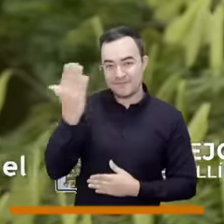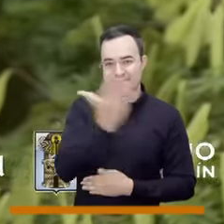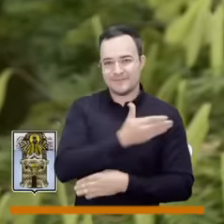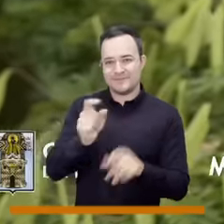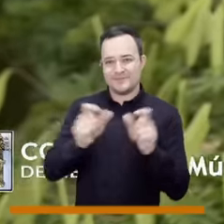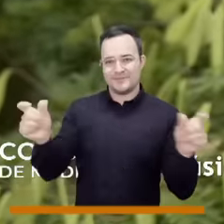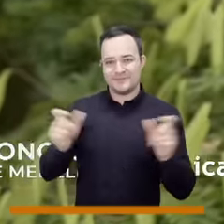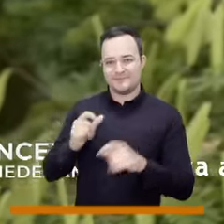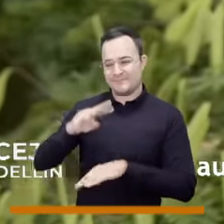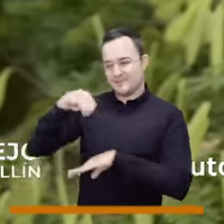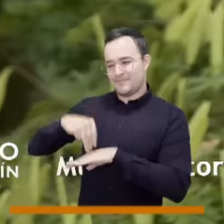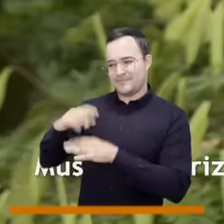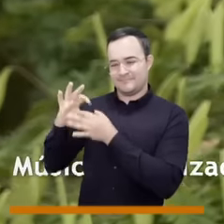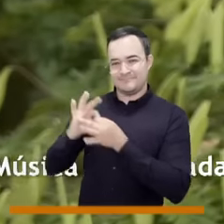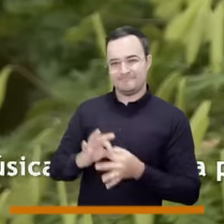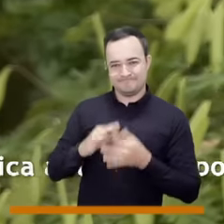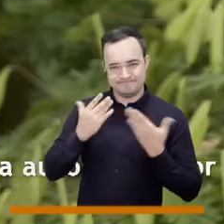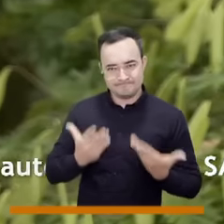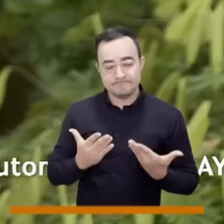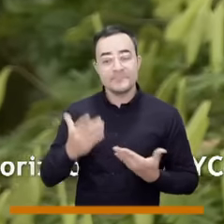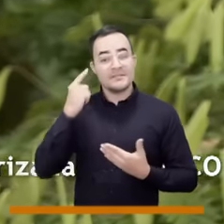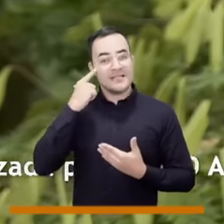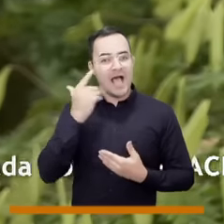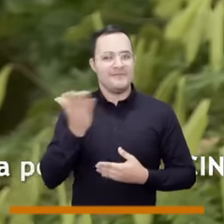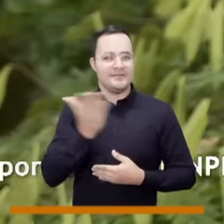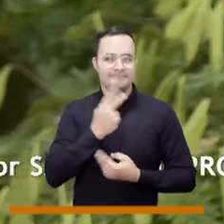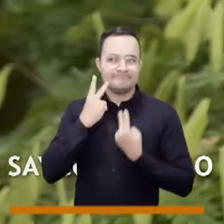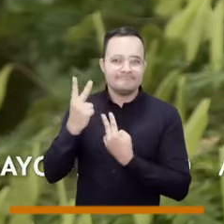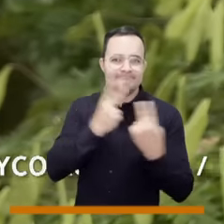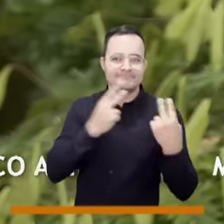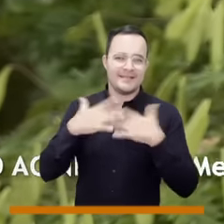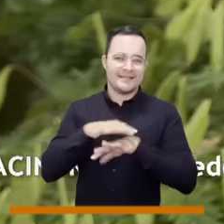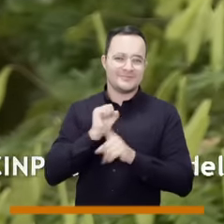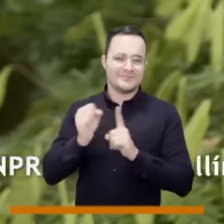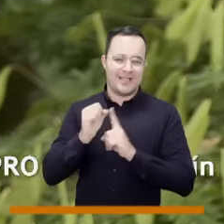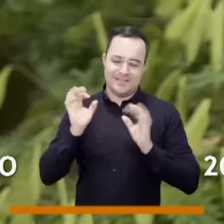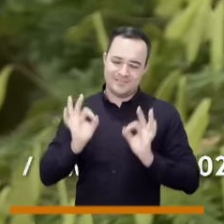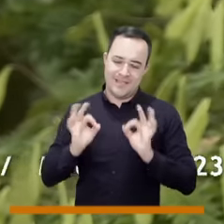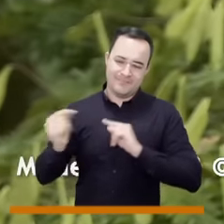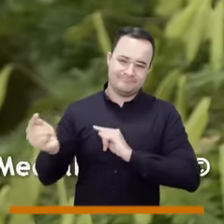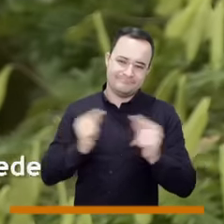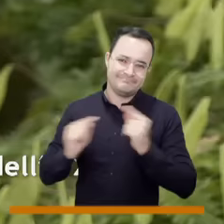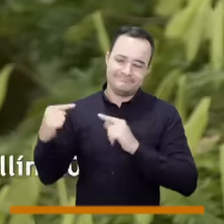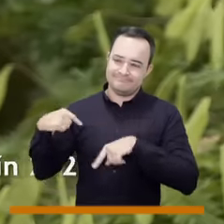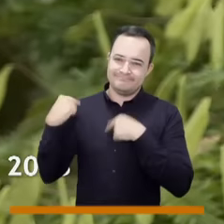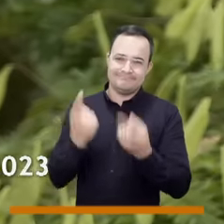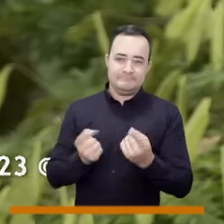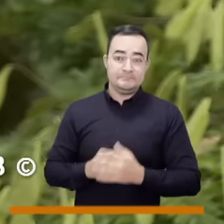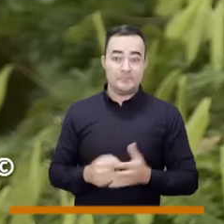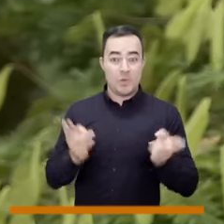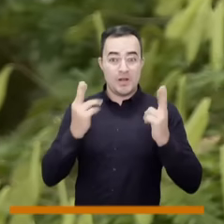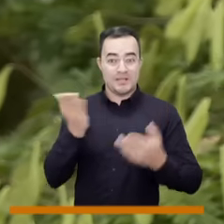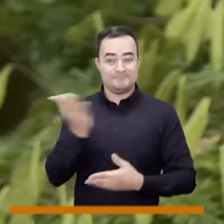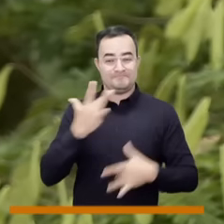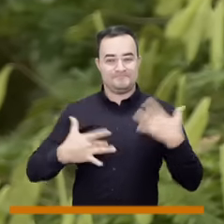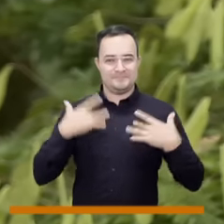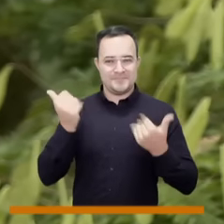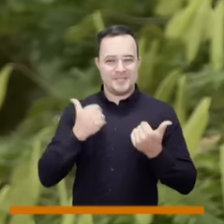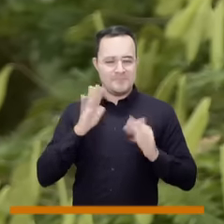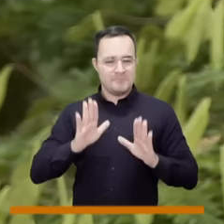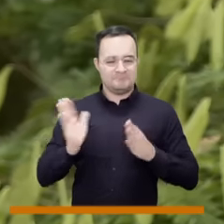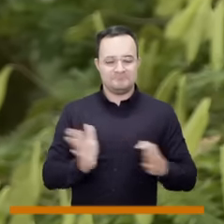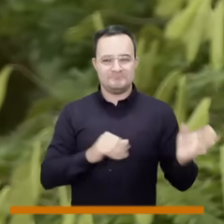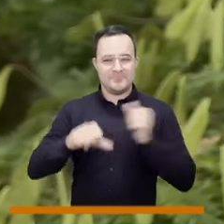en De Frente a la Gente a través de Telemedellín, recuerden el debate que nunca cesa a través de nuestras redes sociales, que